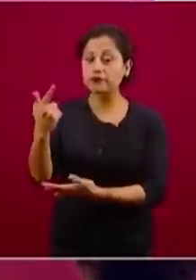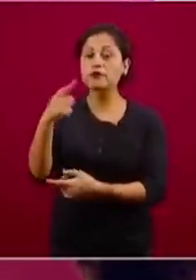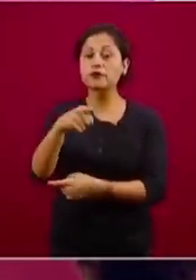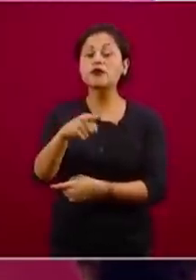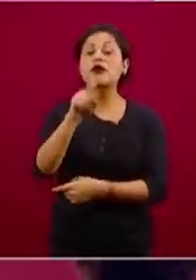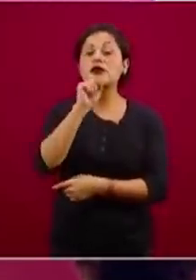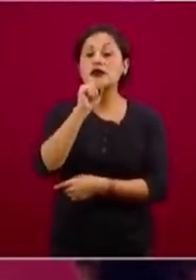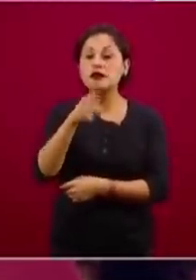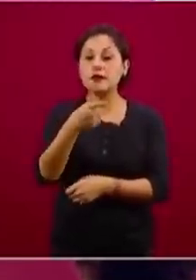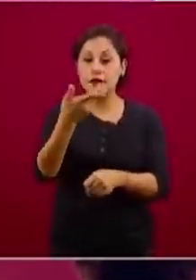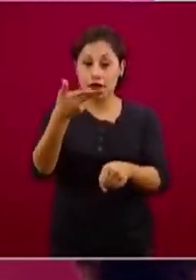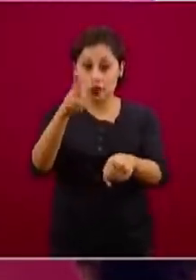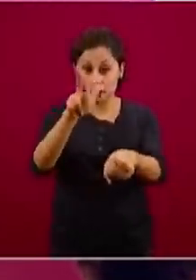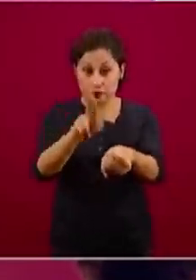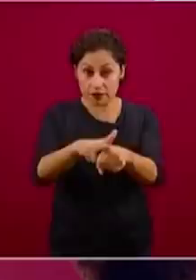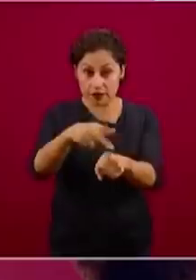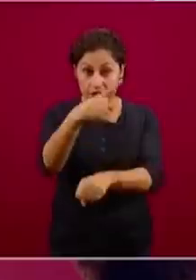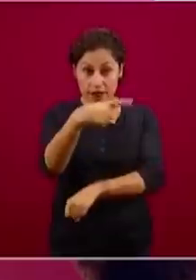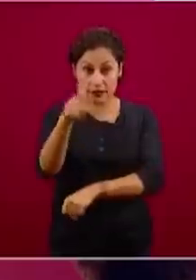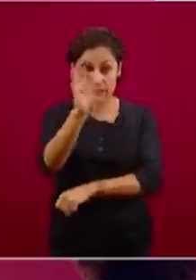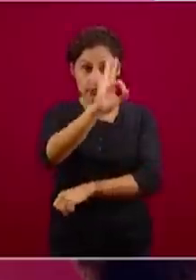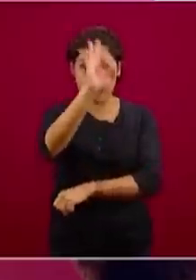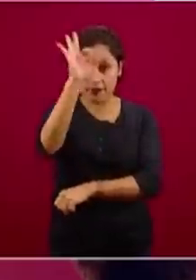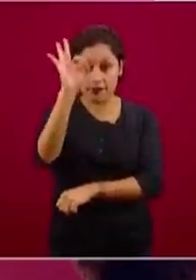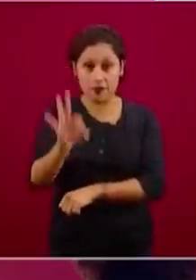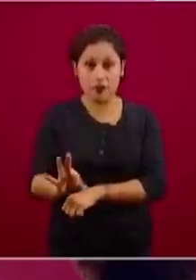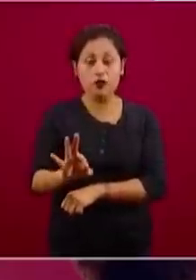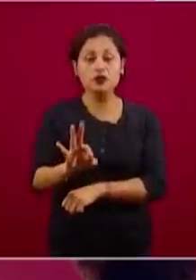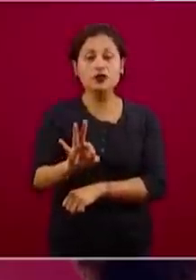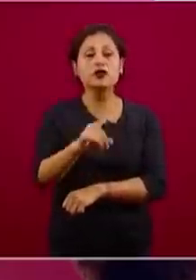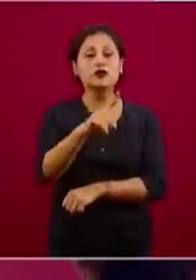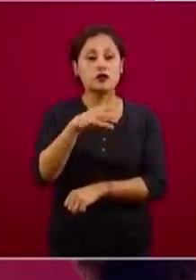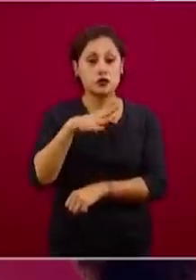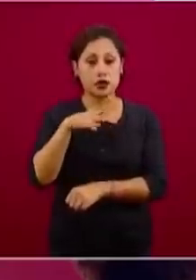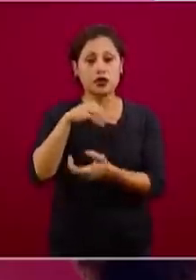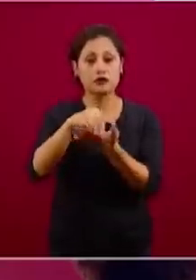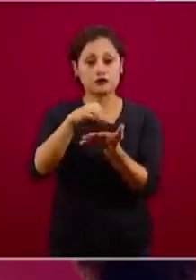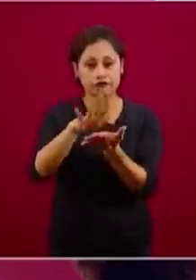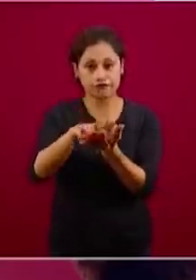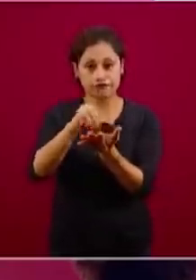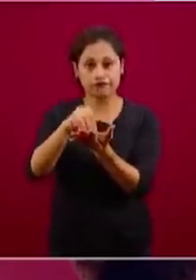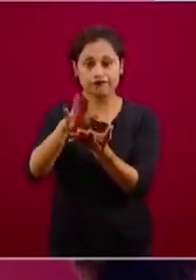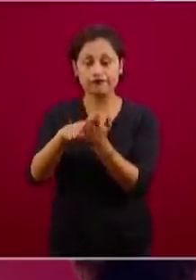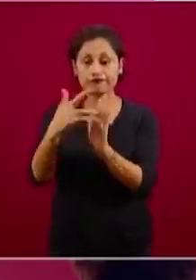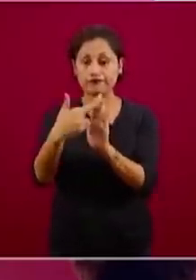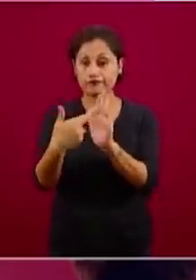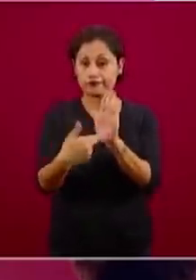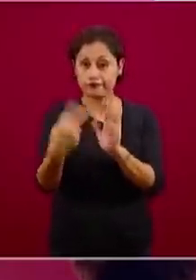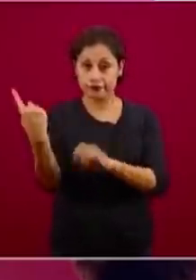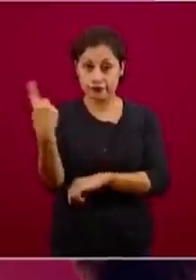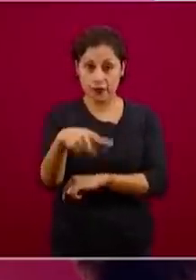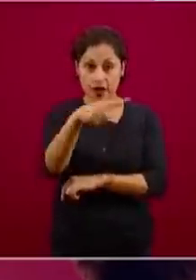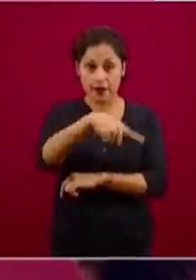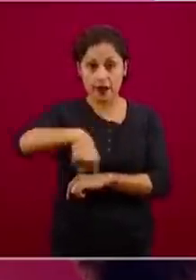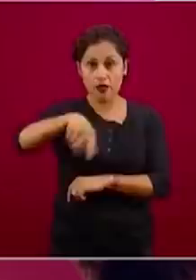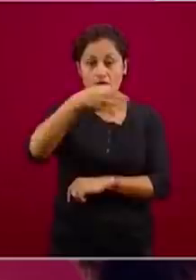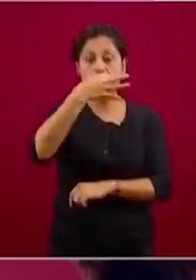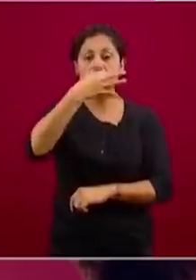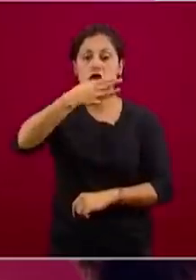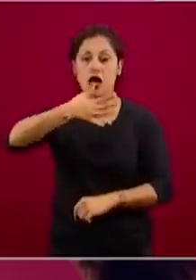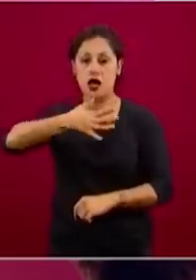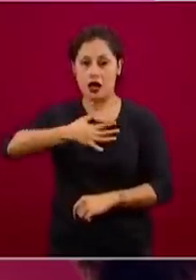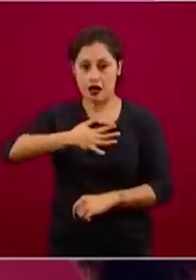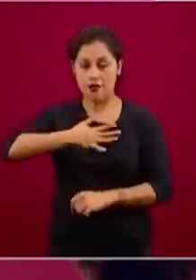registran los casos graves y están obligados a notificarlo a la autoridad